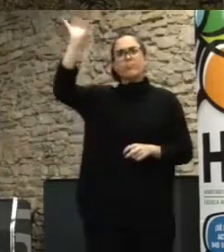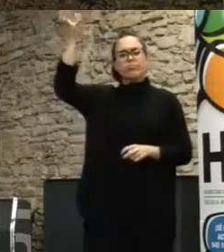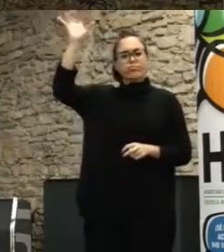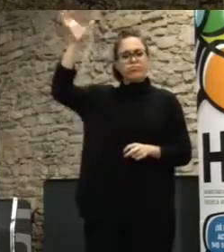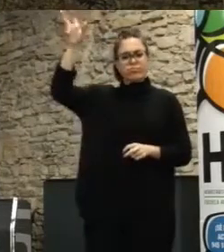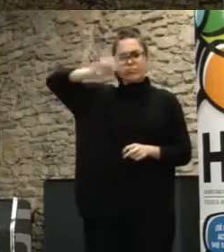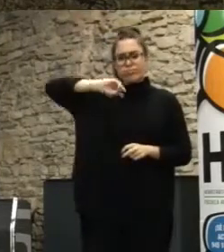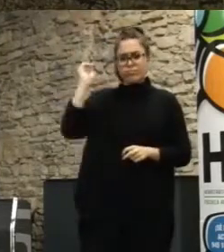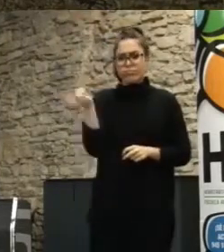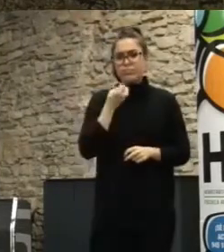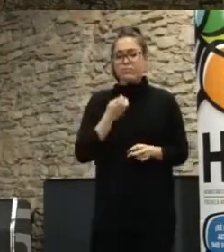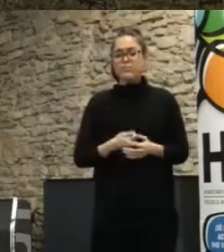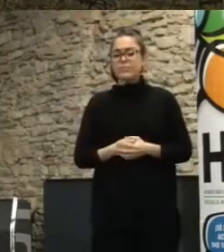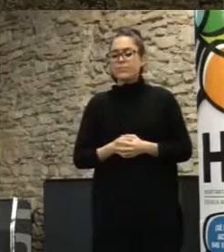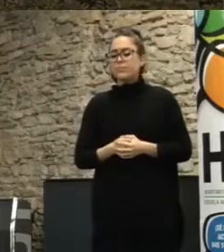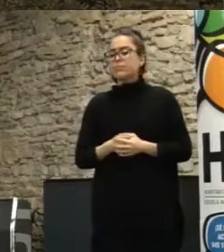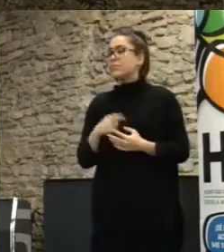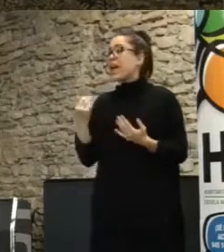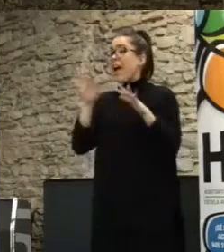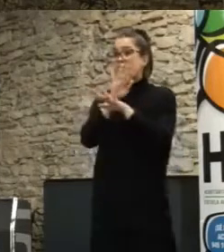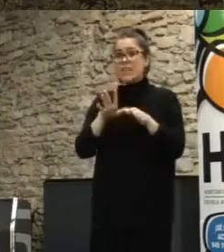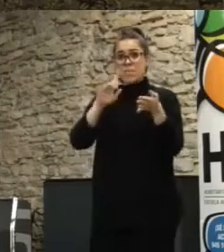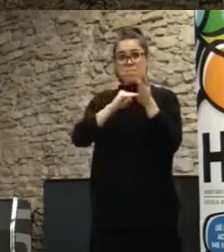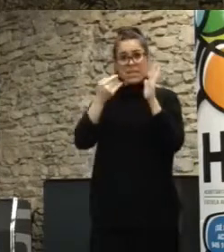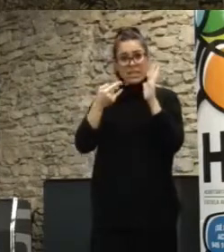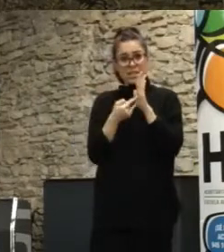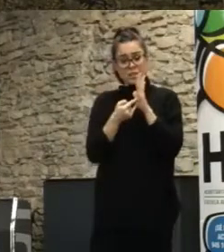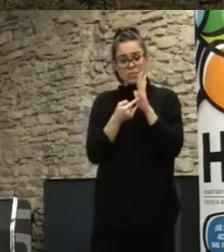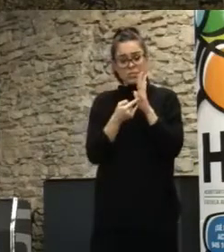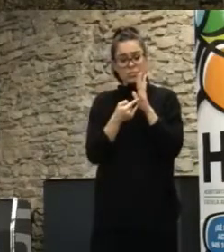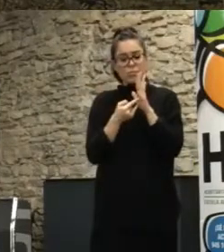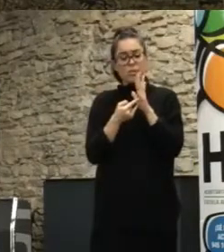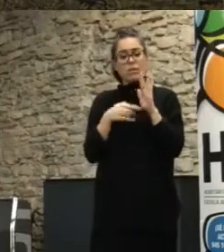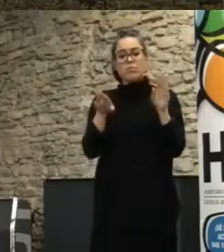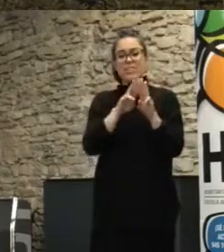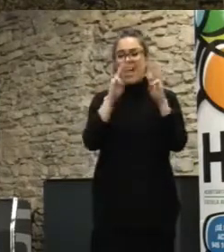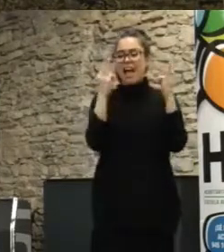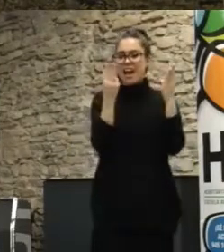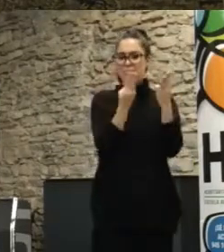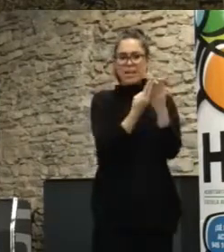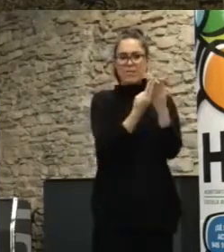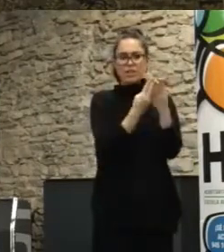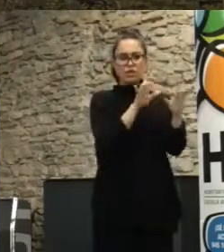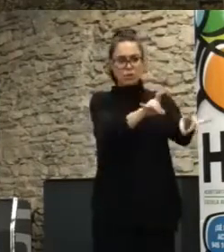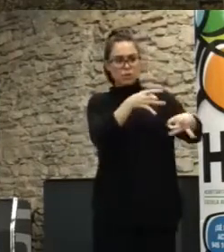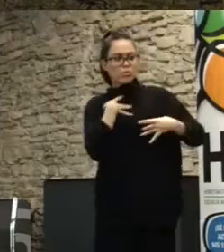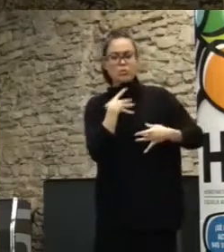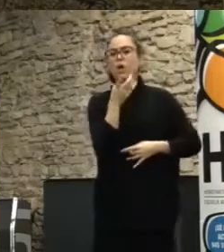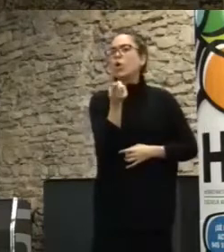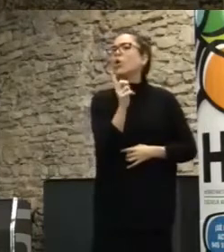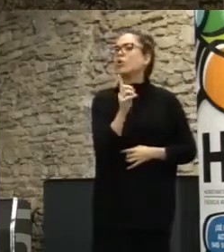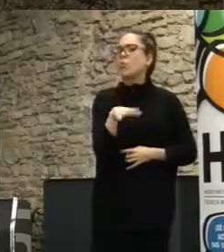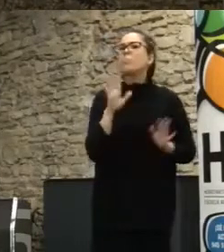esta Citizens Assembly está siendo como un mecanismo que no sustituye a los parlamentos ni a la política representativa, pero sí la